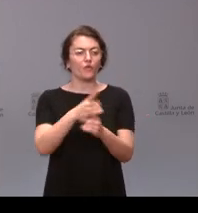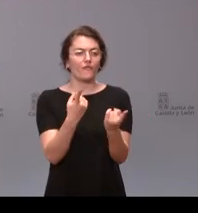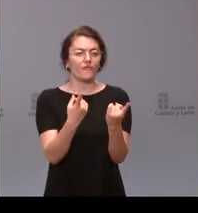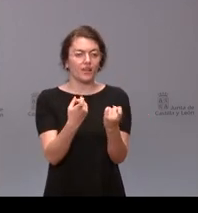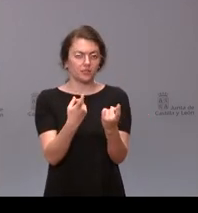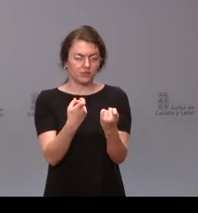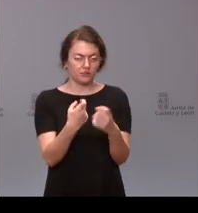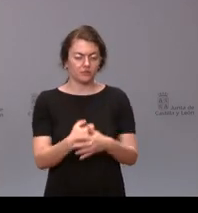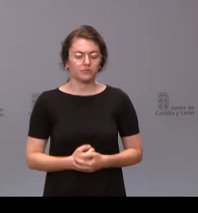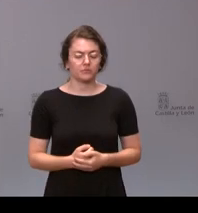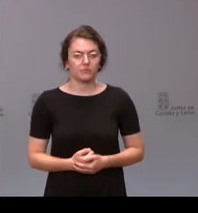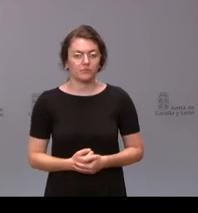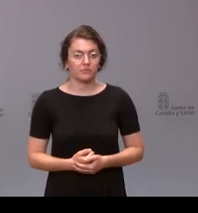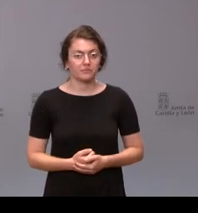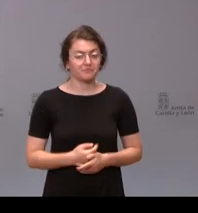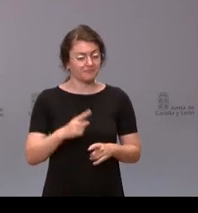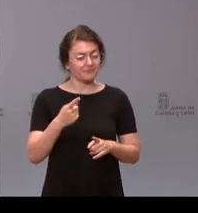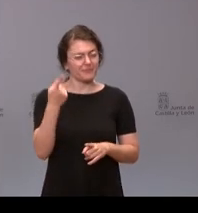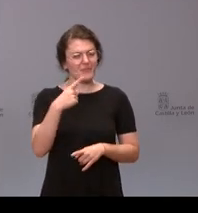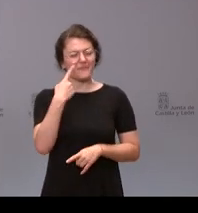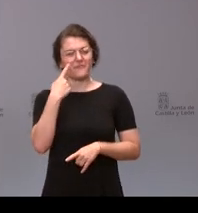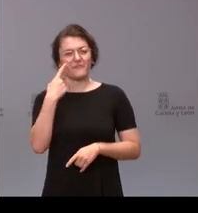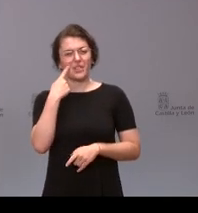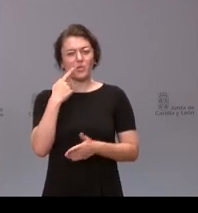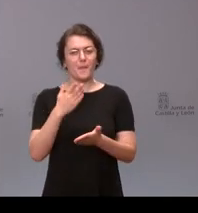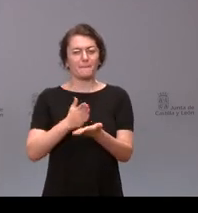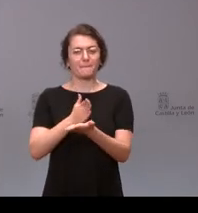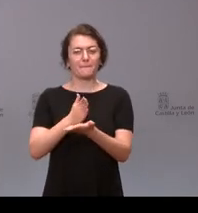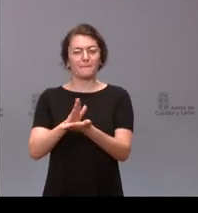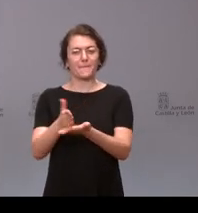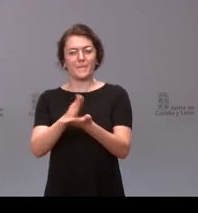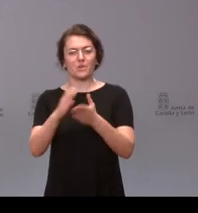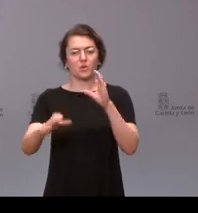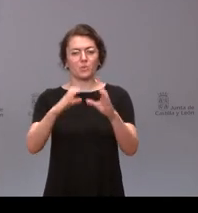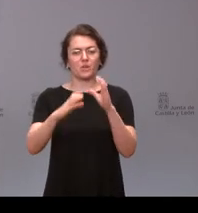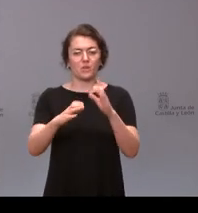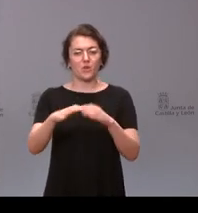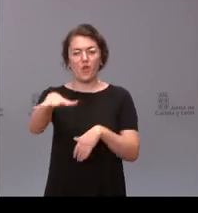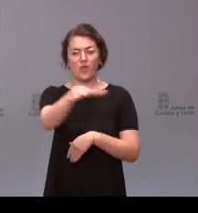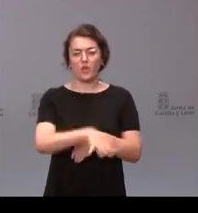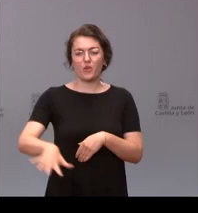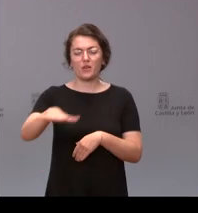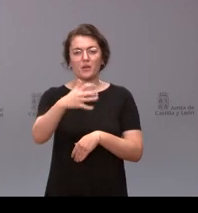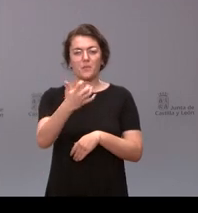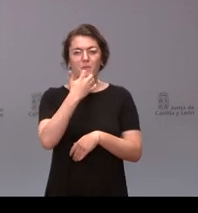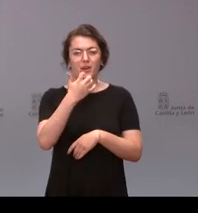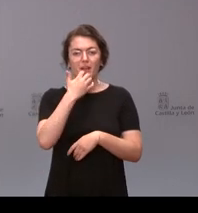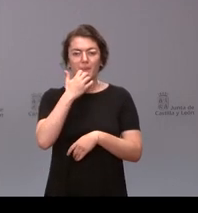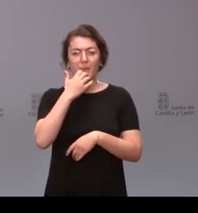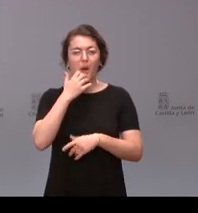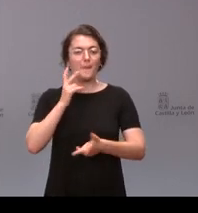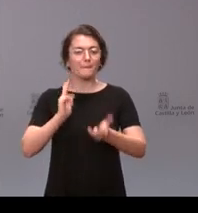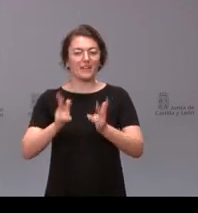y yo he oído en algunos medios de comunicación que hay en lugares como por ejemplo en San Senso que se van a ofrecer viviendas